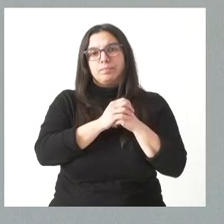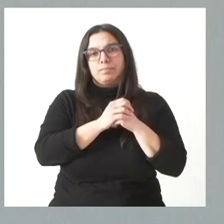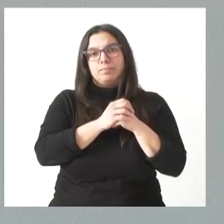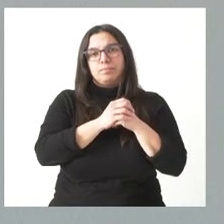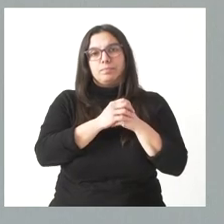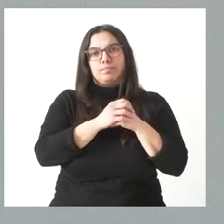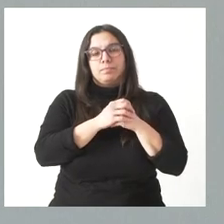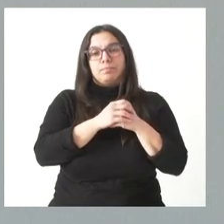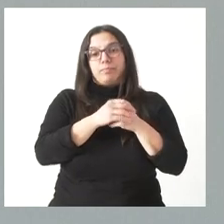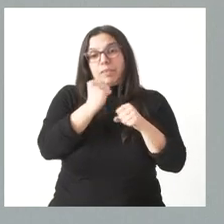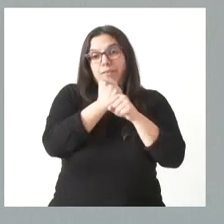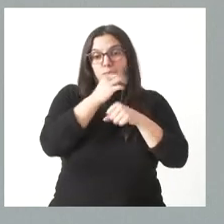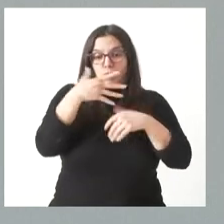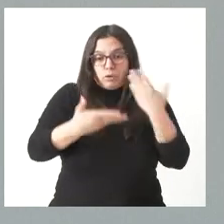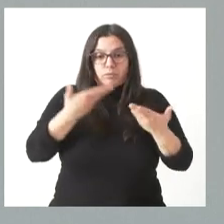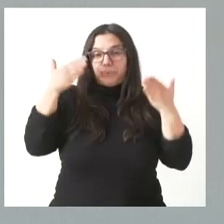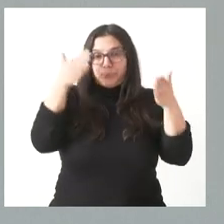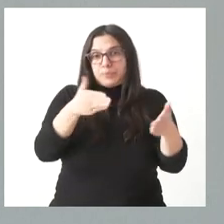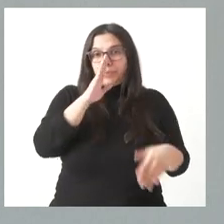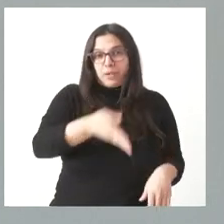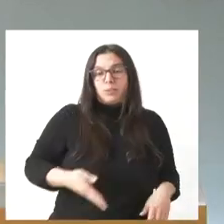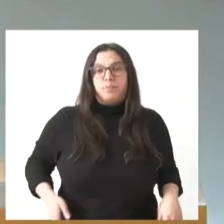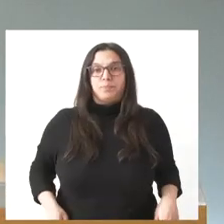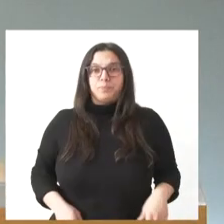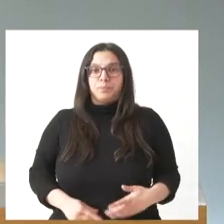planteando y trabajando en ella ahora de forma muy directa.